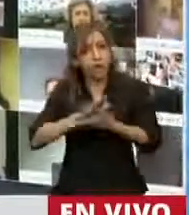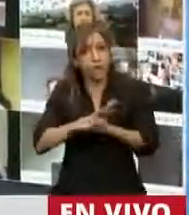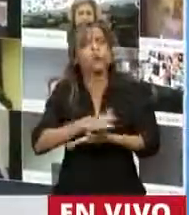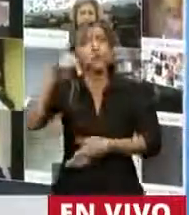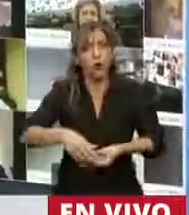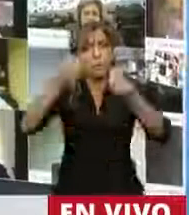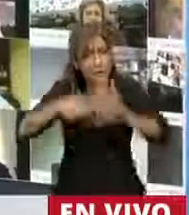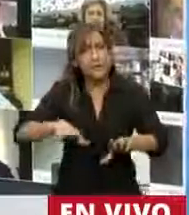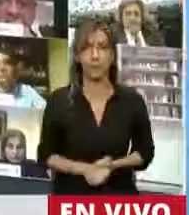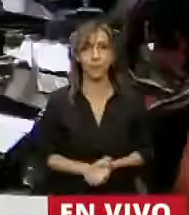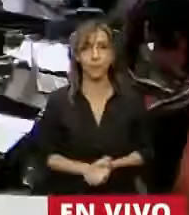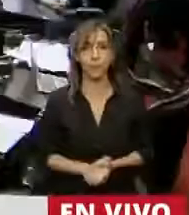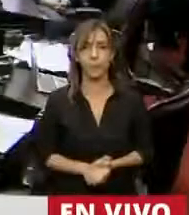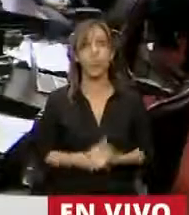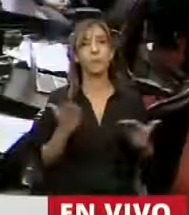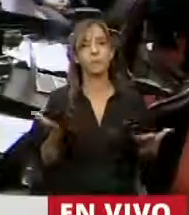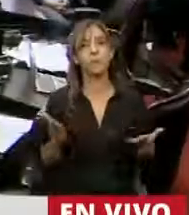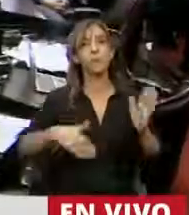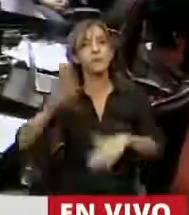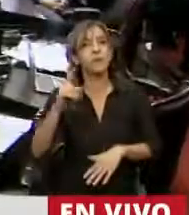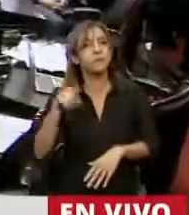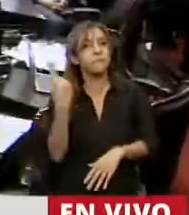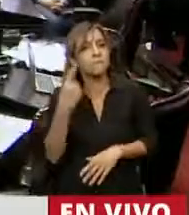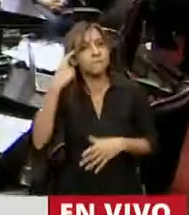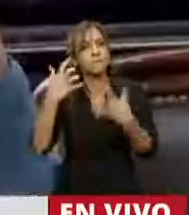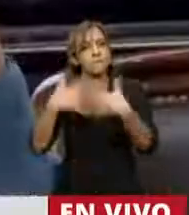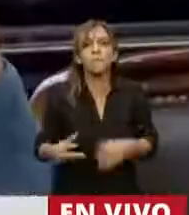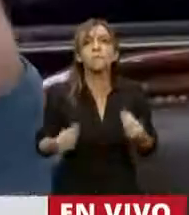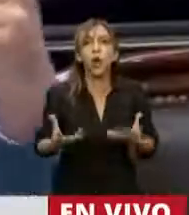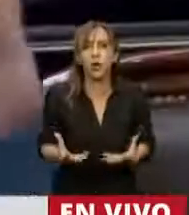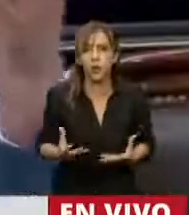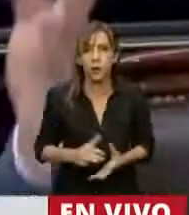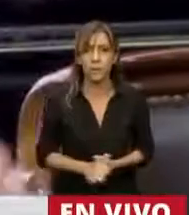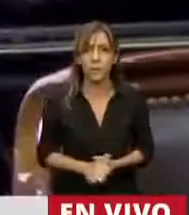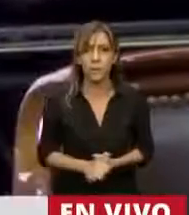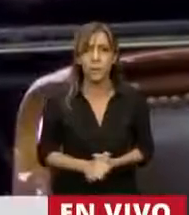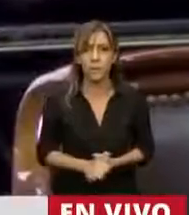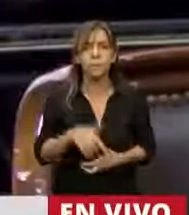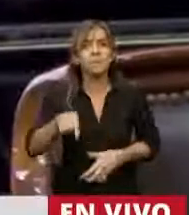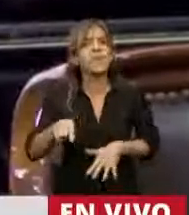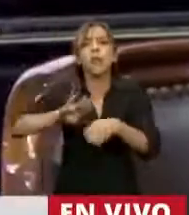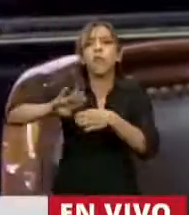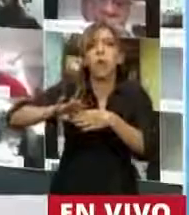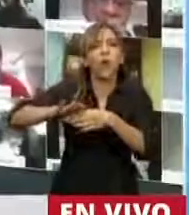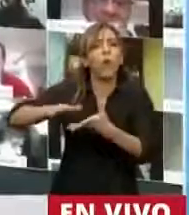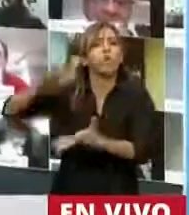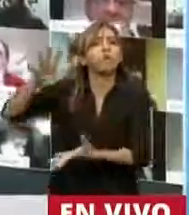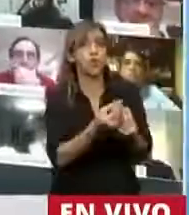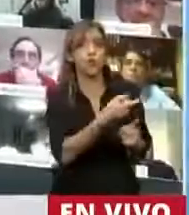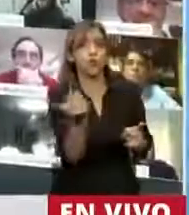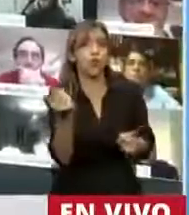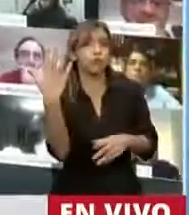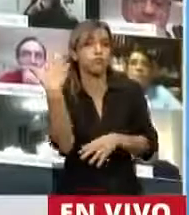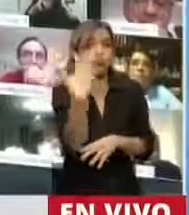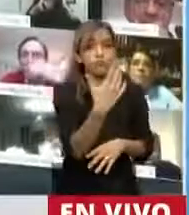tenemos que hacer sobre todas las cosas es reflexionar, entender por qué nos pasó esto, por qué sucede esta crisis de deuda. Acá se ha dicho